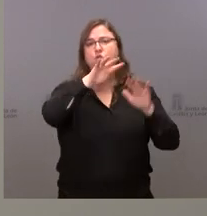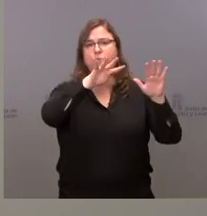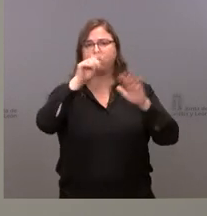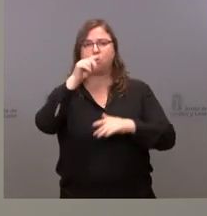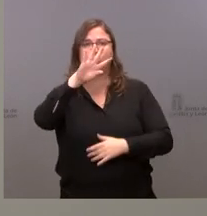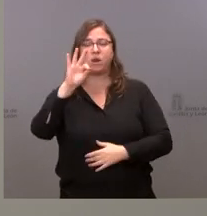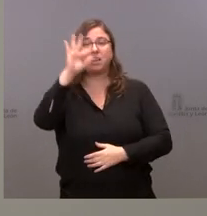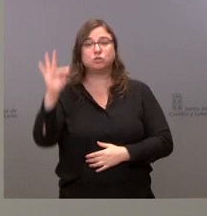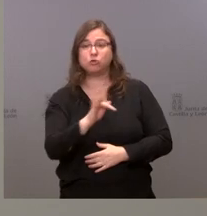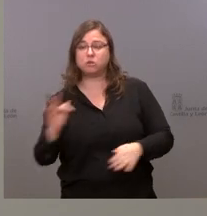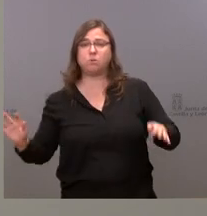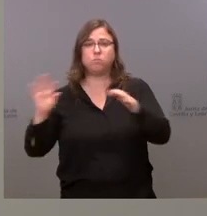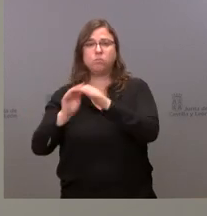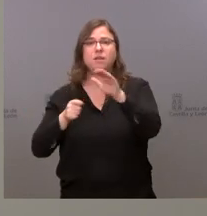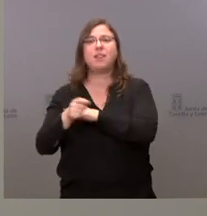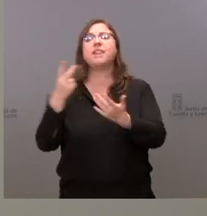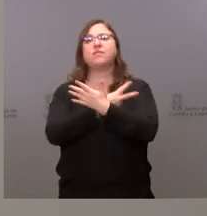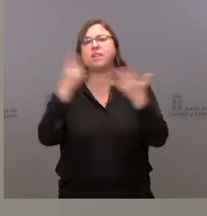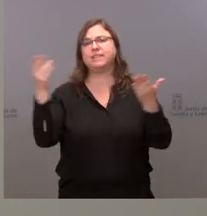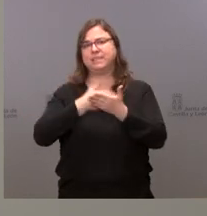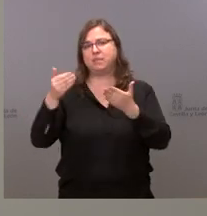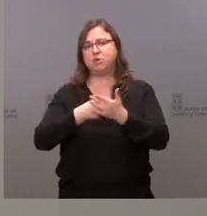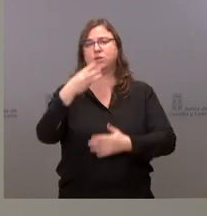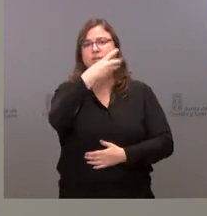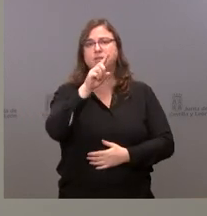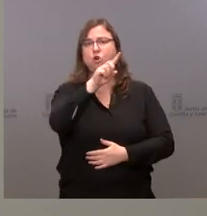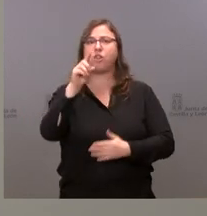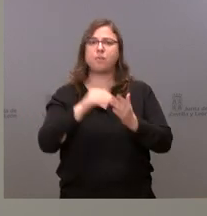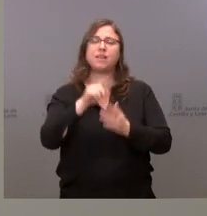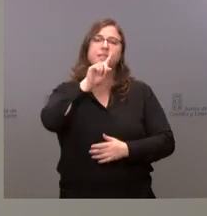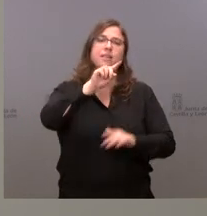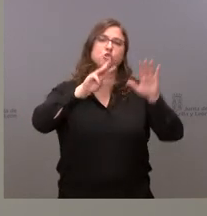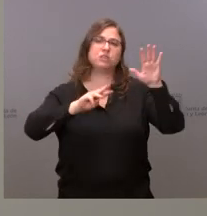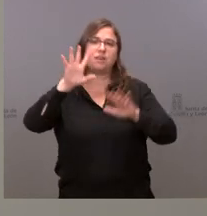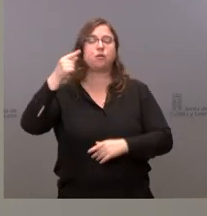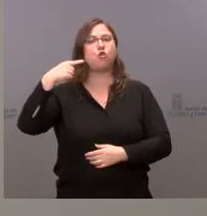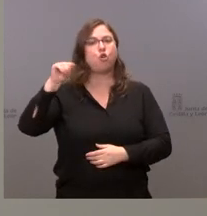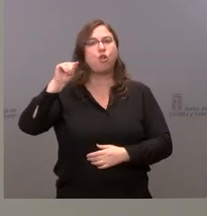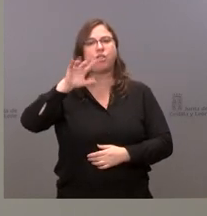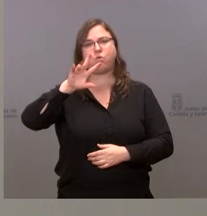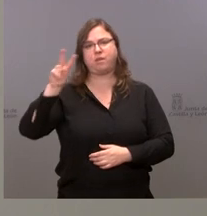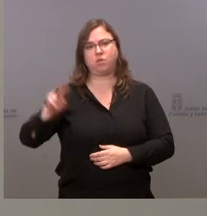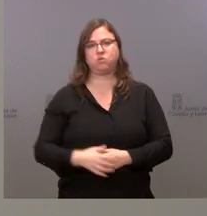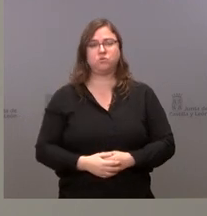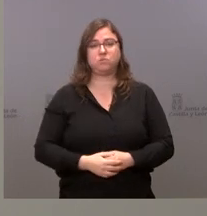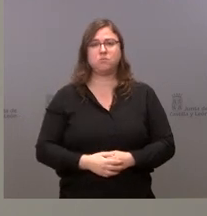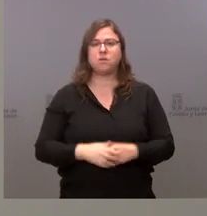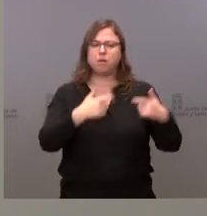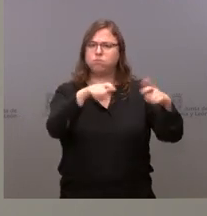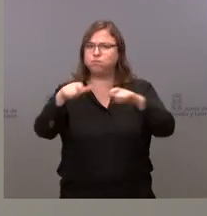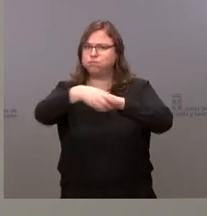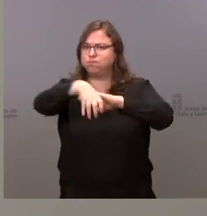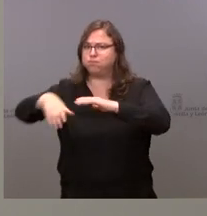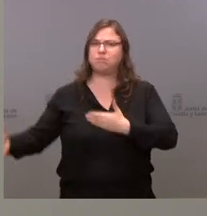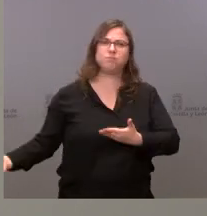y una inversión total asociada de 17.311.185,52 euros, hay varias partidas genéricas que